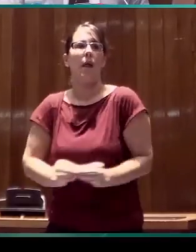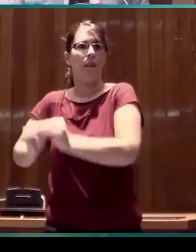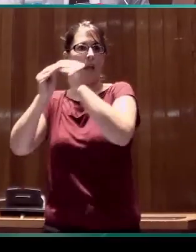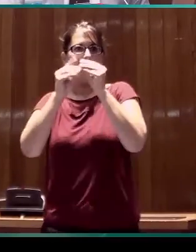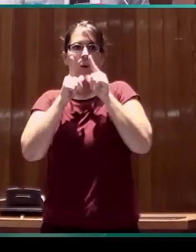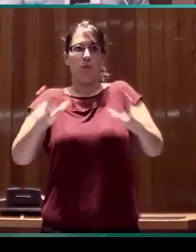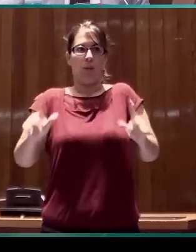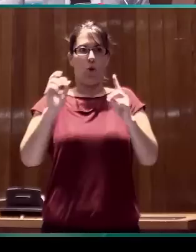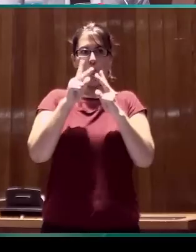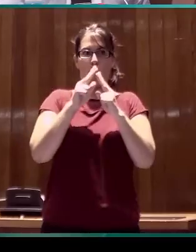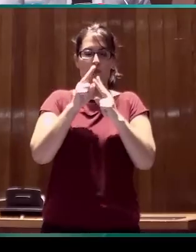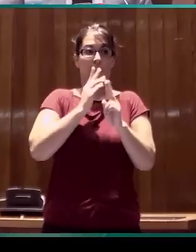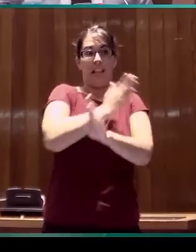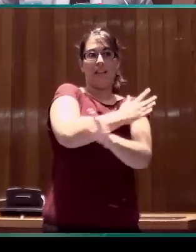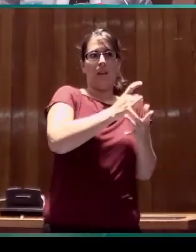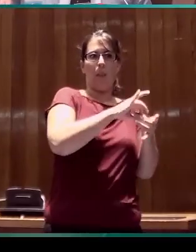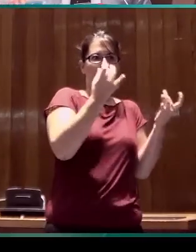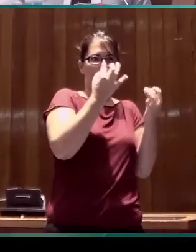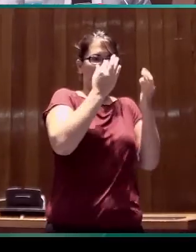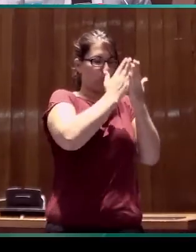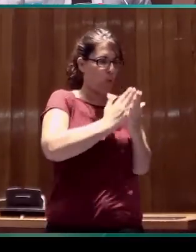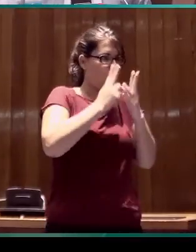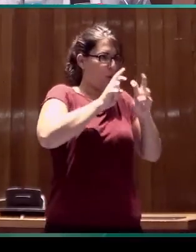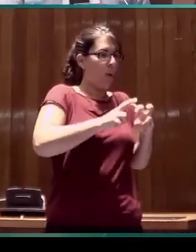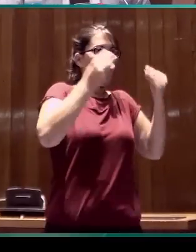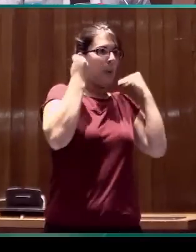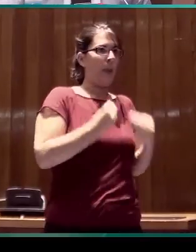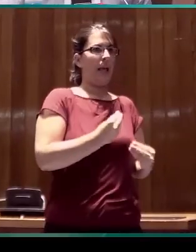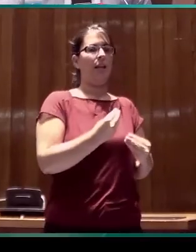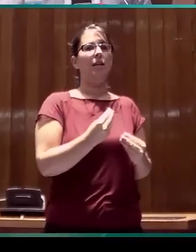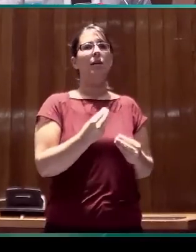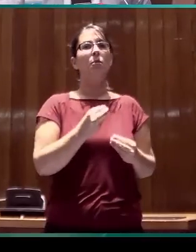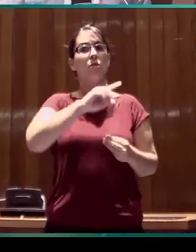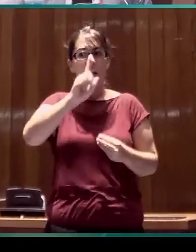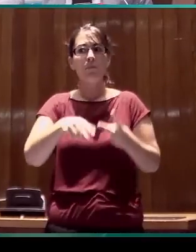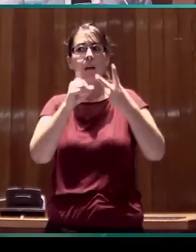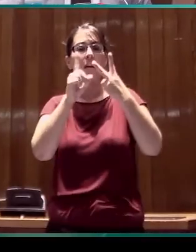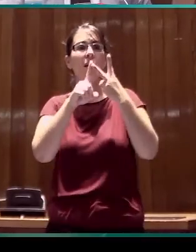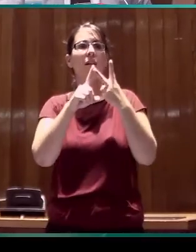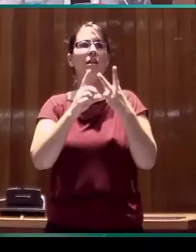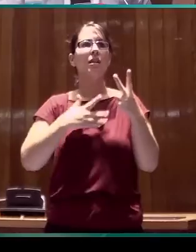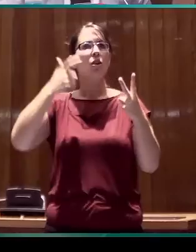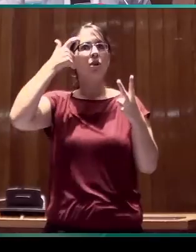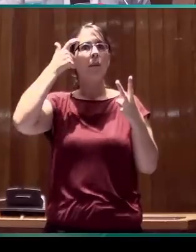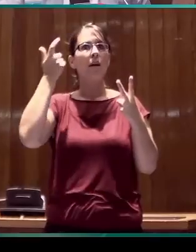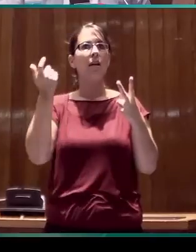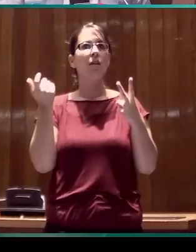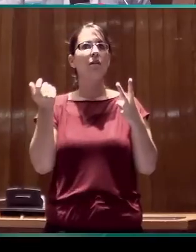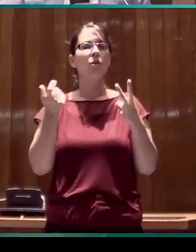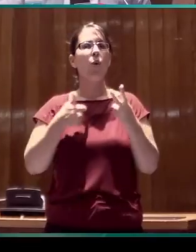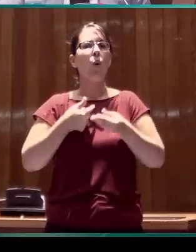también es importante, aparte del estudio de cuál es el sistema lingüístico, queremos saber cuáles son los usos